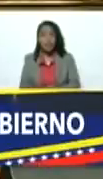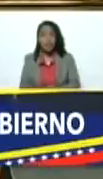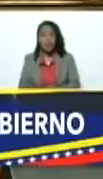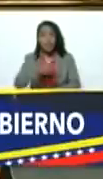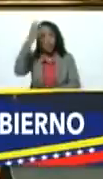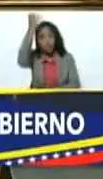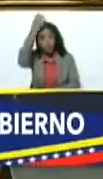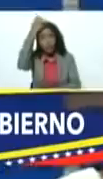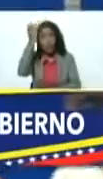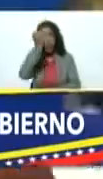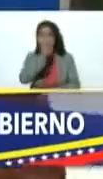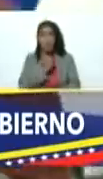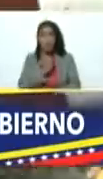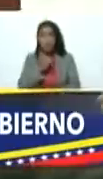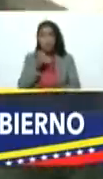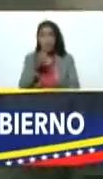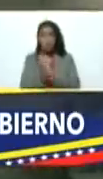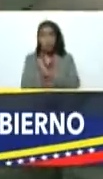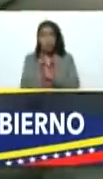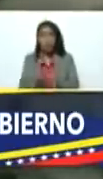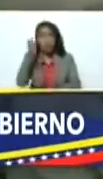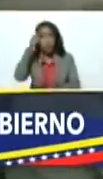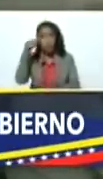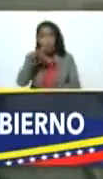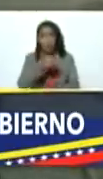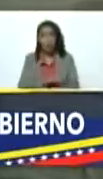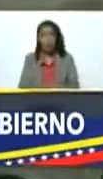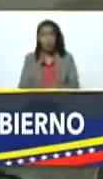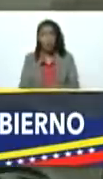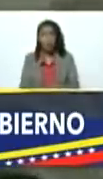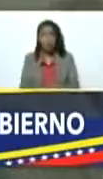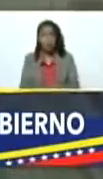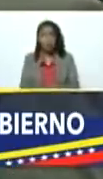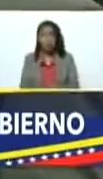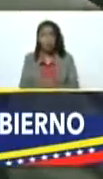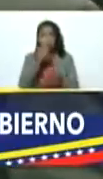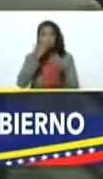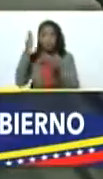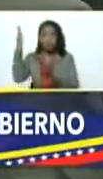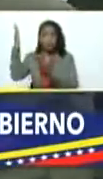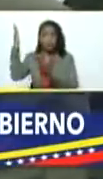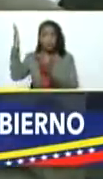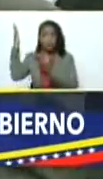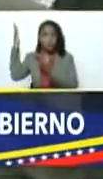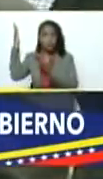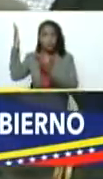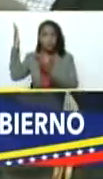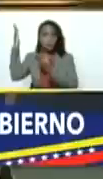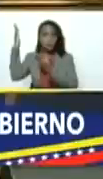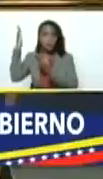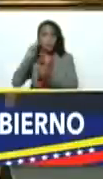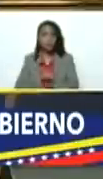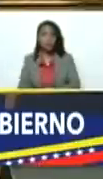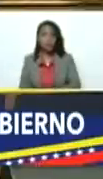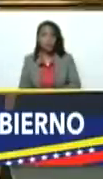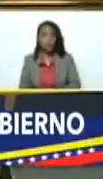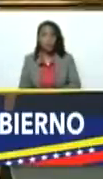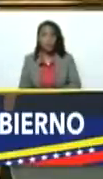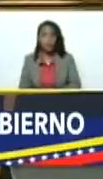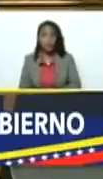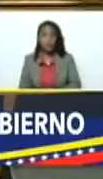rey? Ah, es del pueblo. Alexander Mireles, bienvenido. La